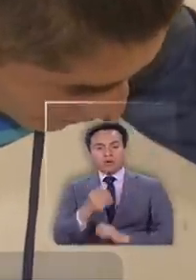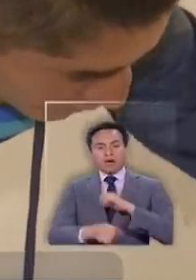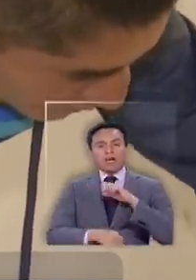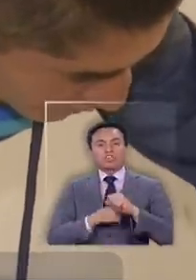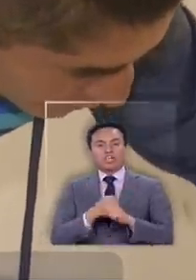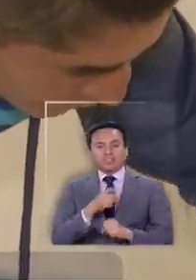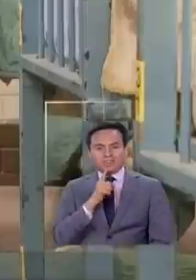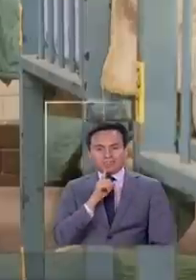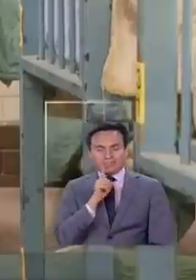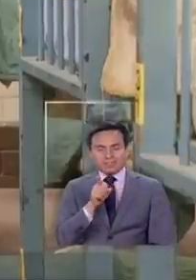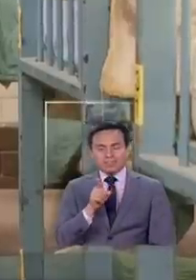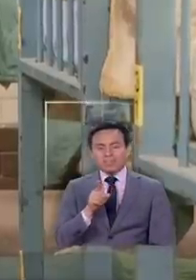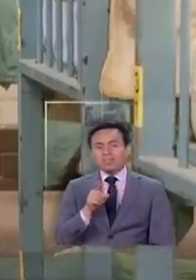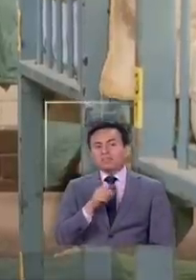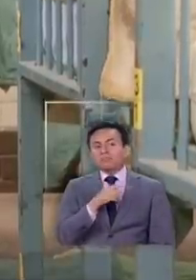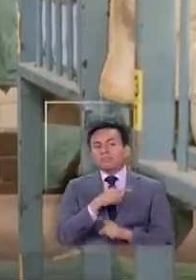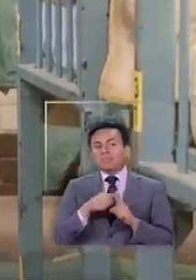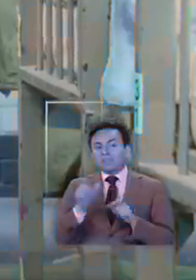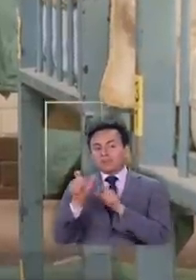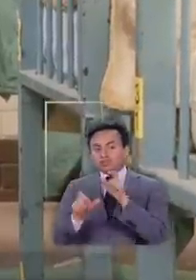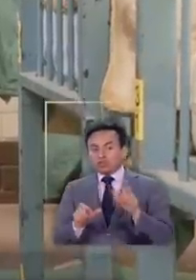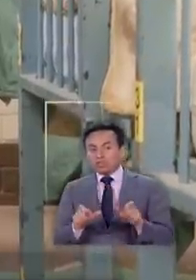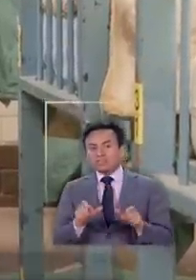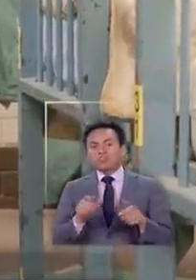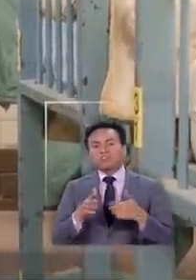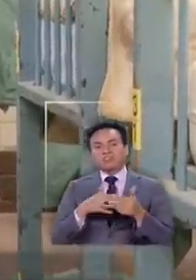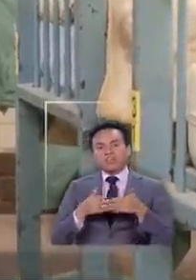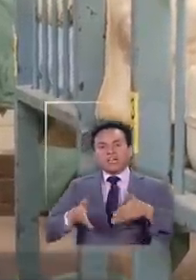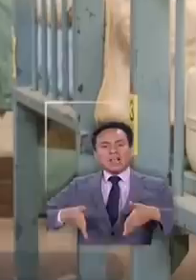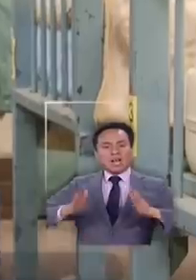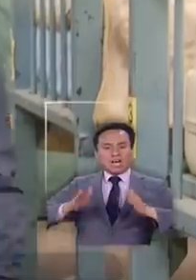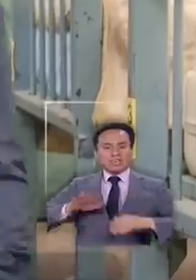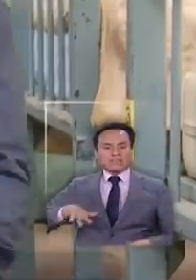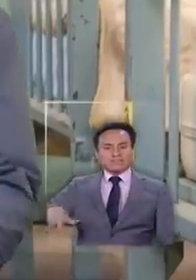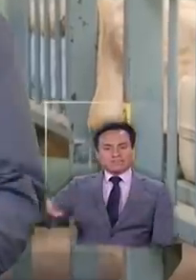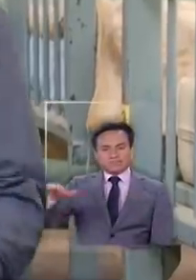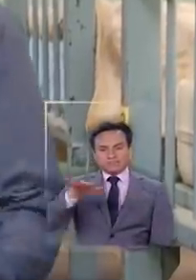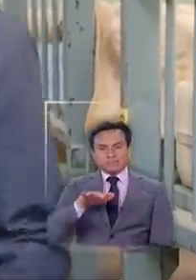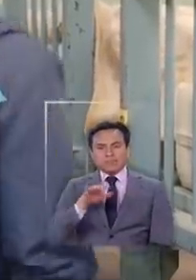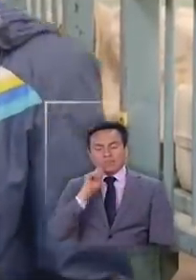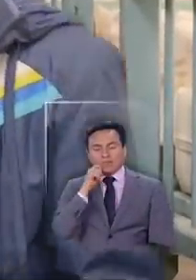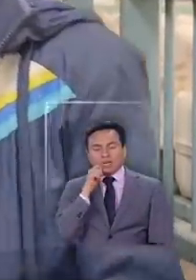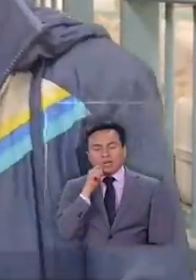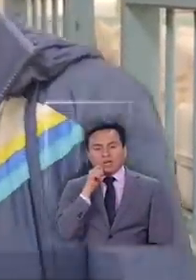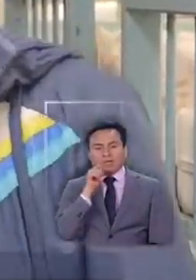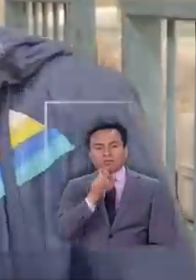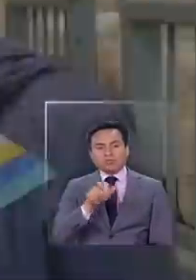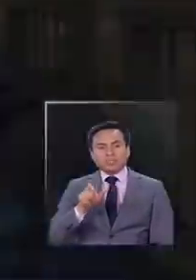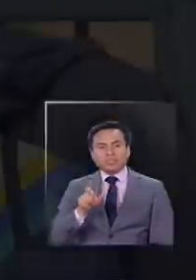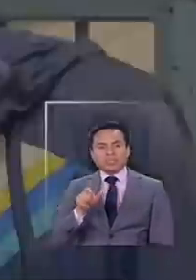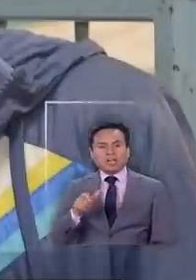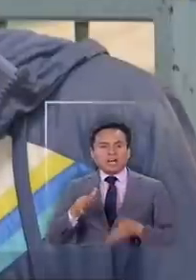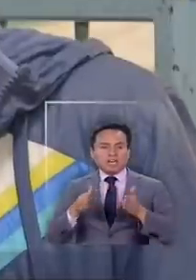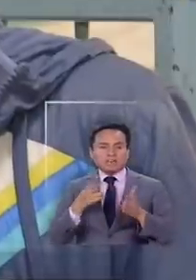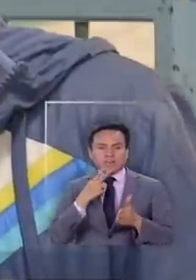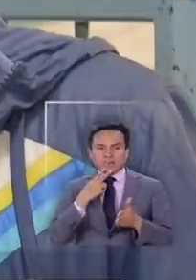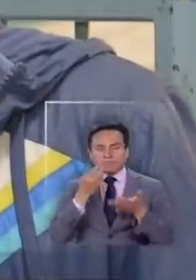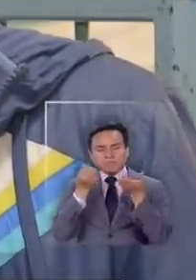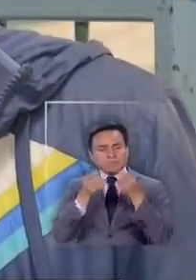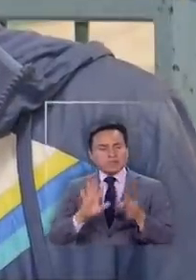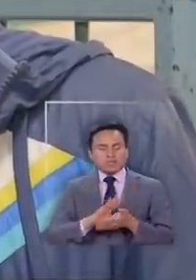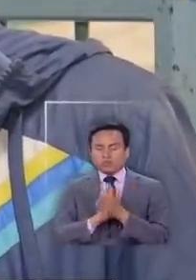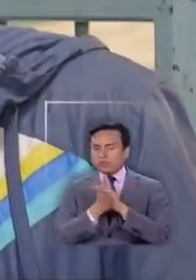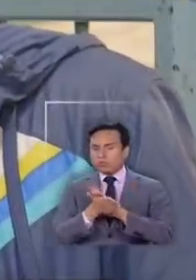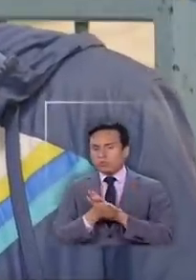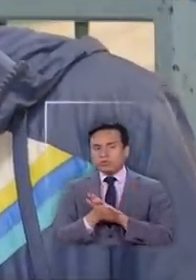al menos la mitad de ellos en la calle. Es que está en la calle el que ya ha perdido todo como que